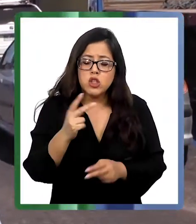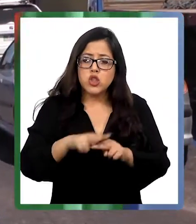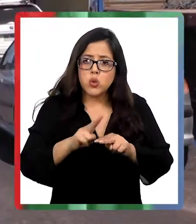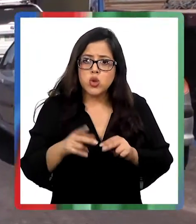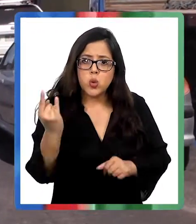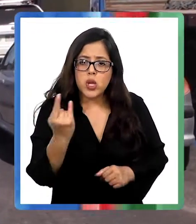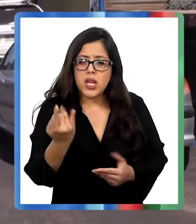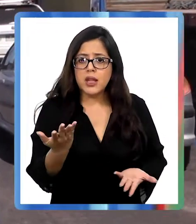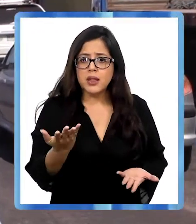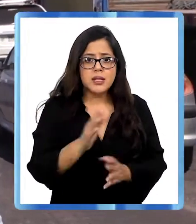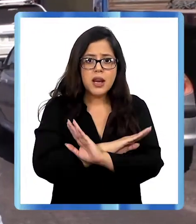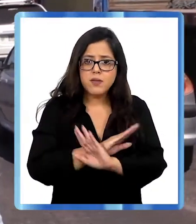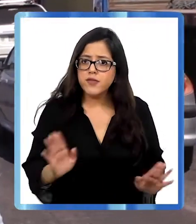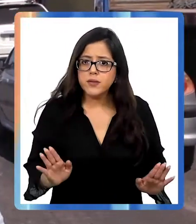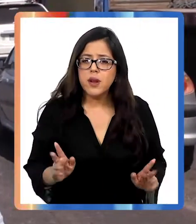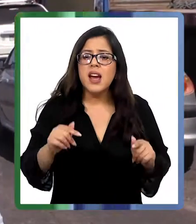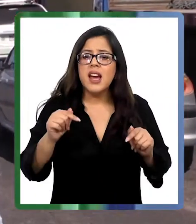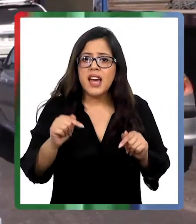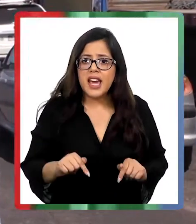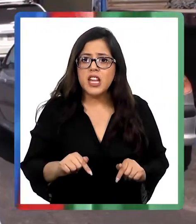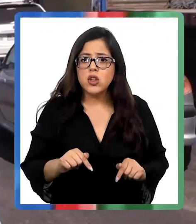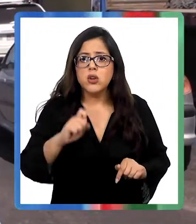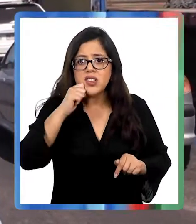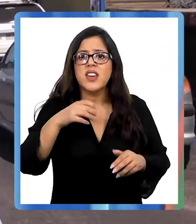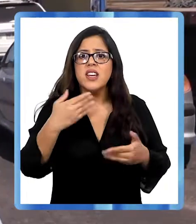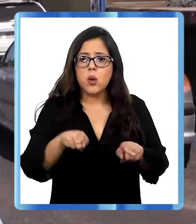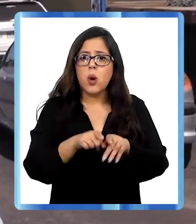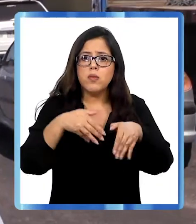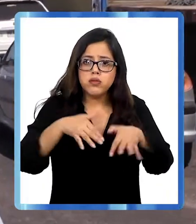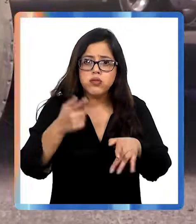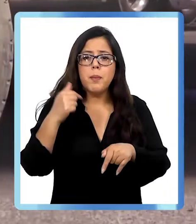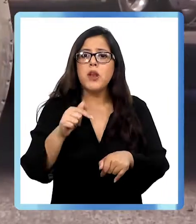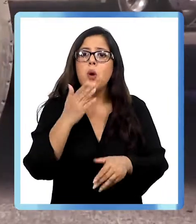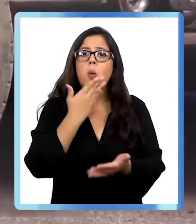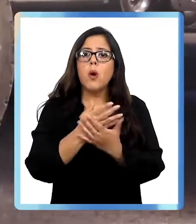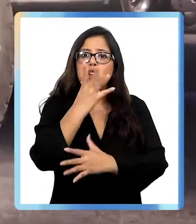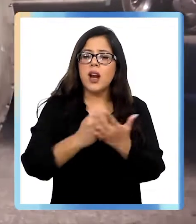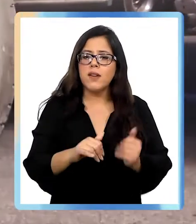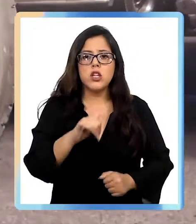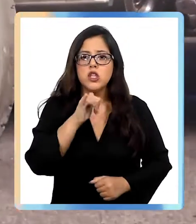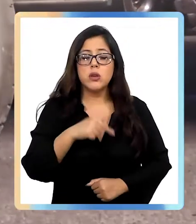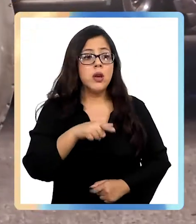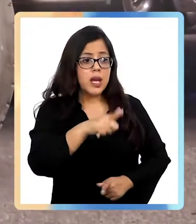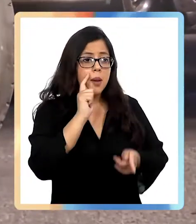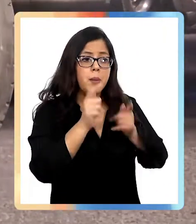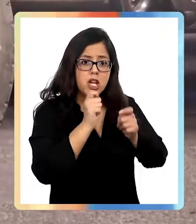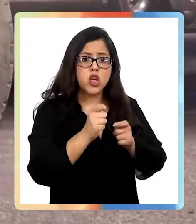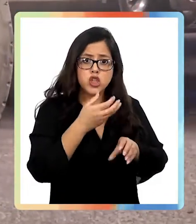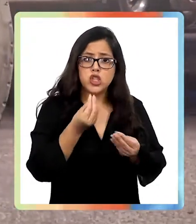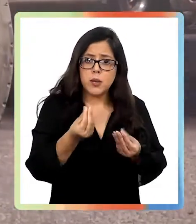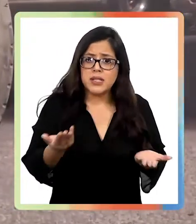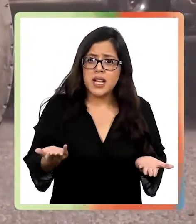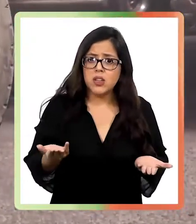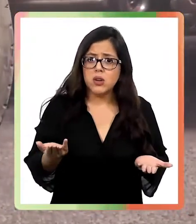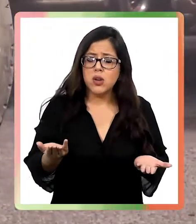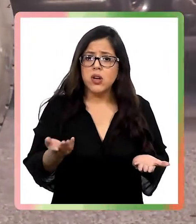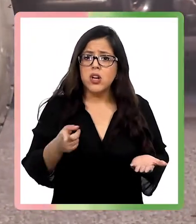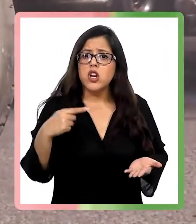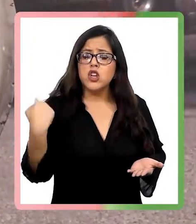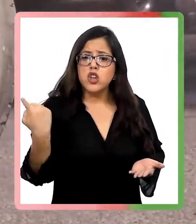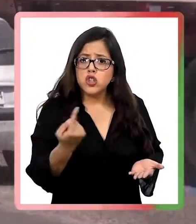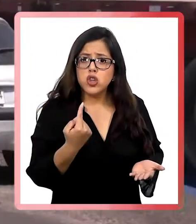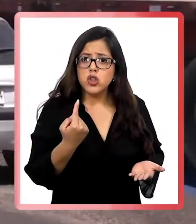urgente. Esto no da para más. Ya esto es una modificación, pero sin término. Sumamente peligroso lo que está pasando. Uno sale